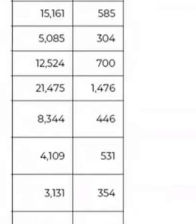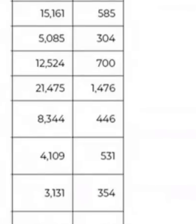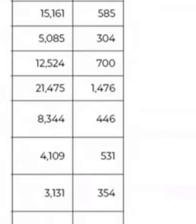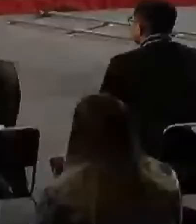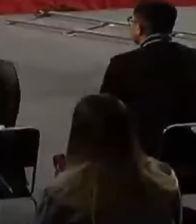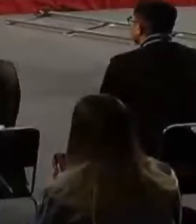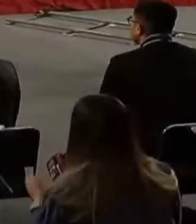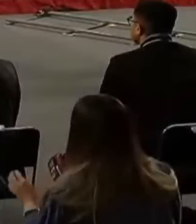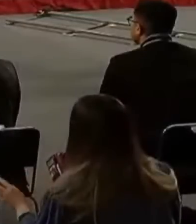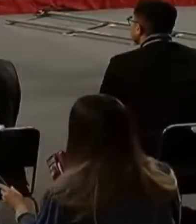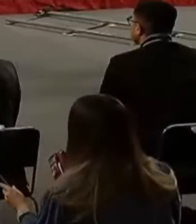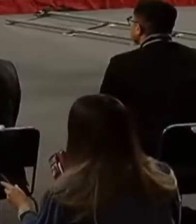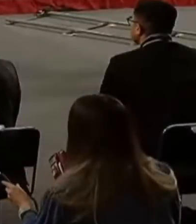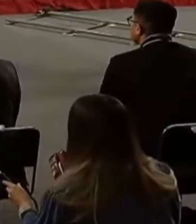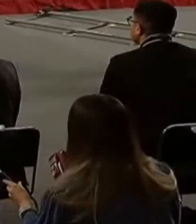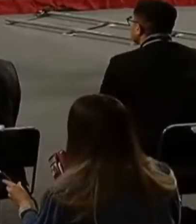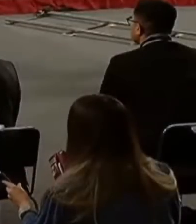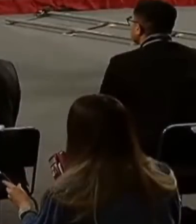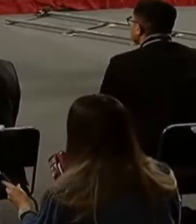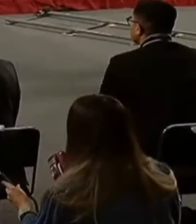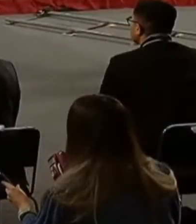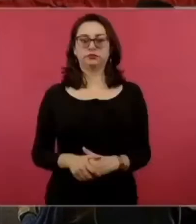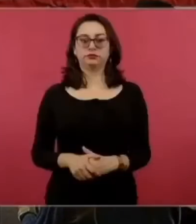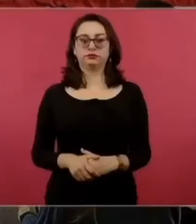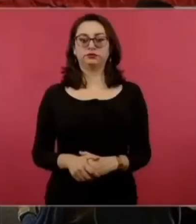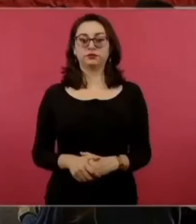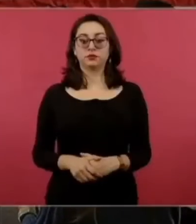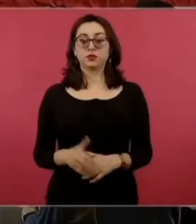de 180 camas